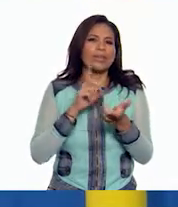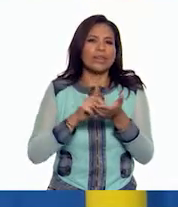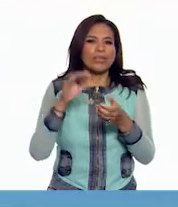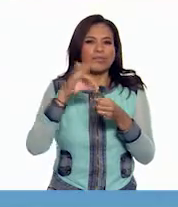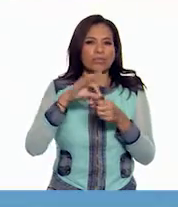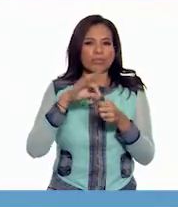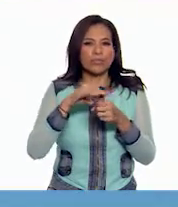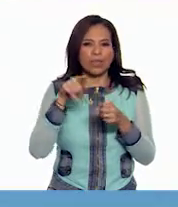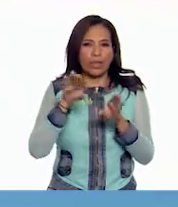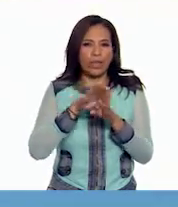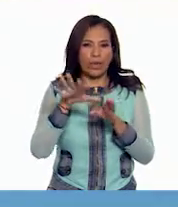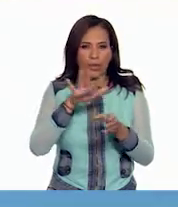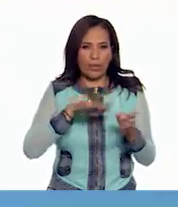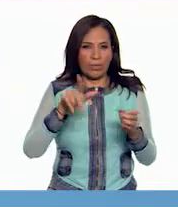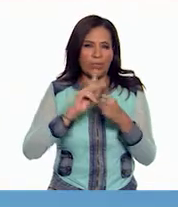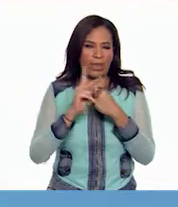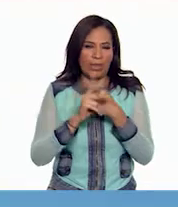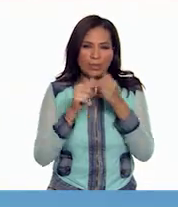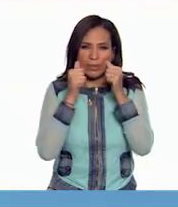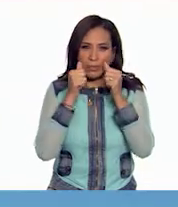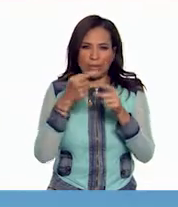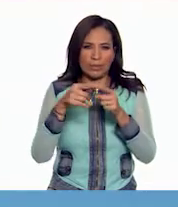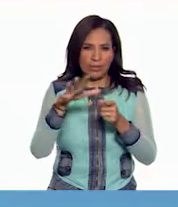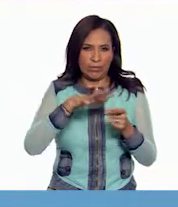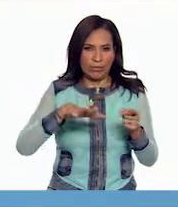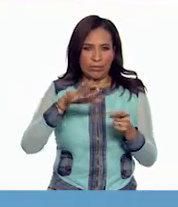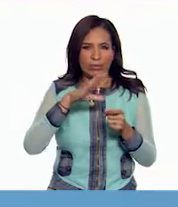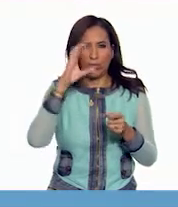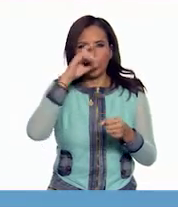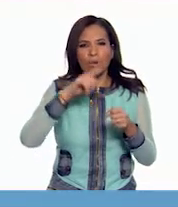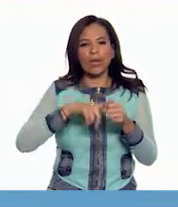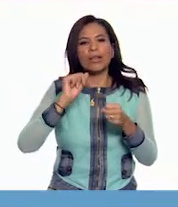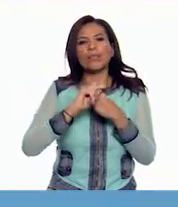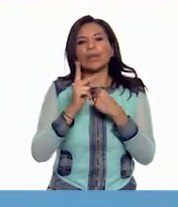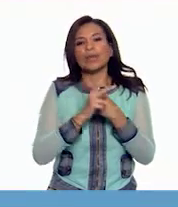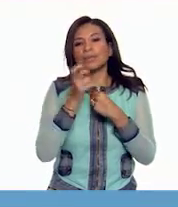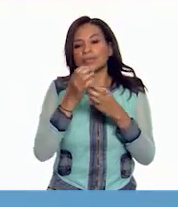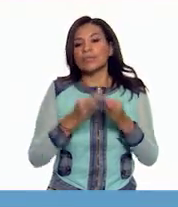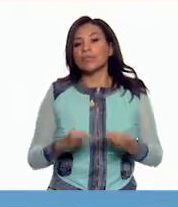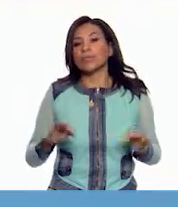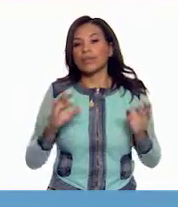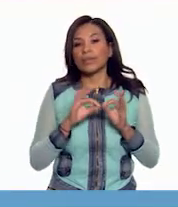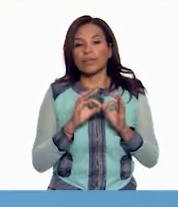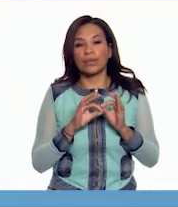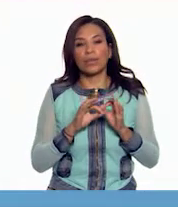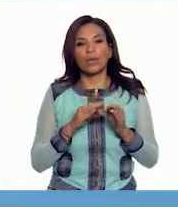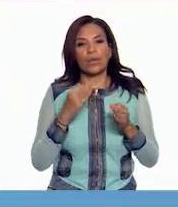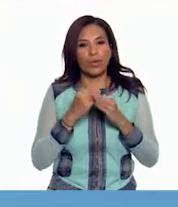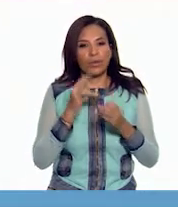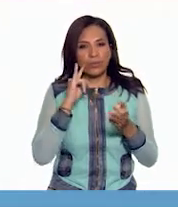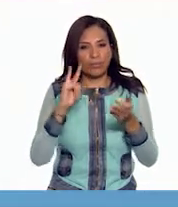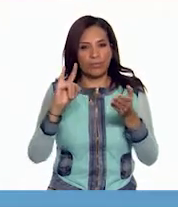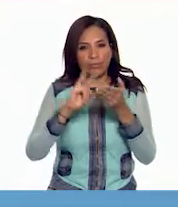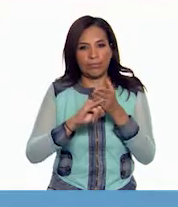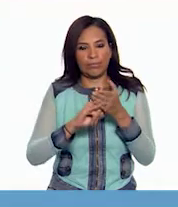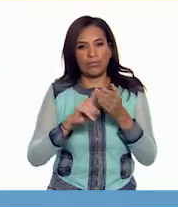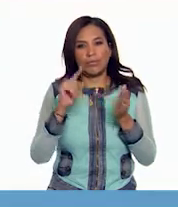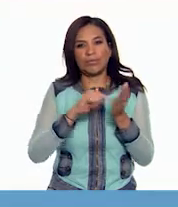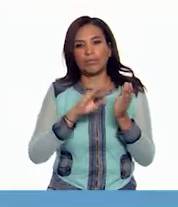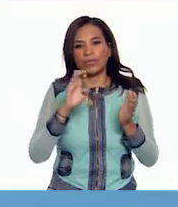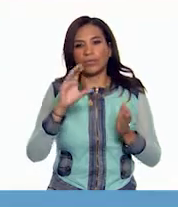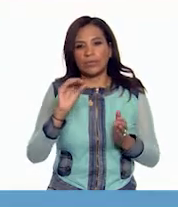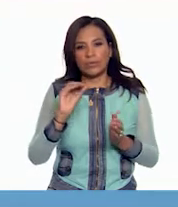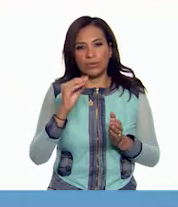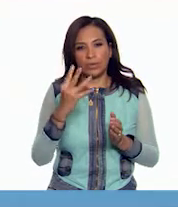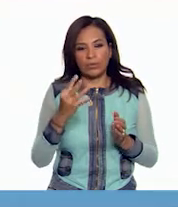nuestro país. Exacto. Y justo por esto debemos marcarlo como un acontecimiento importante. Vamos a pegar nuestro cartel 1994